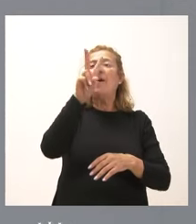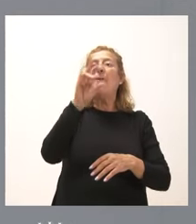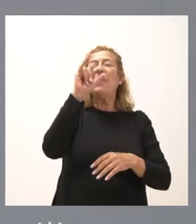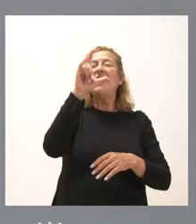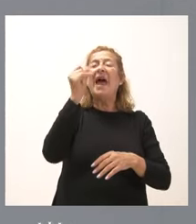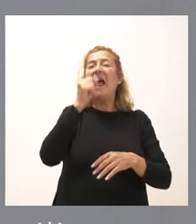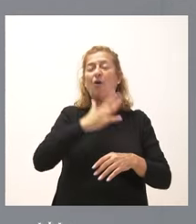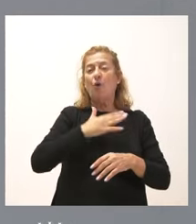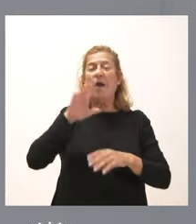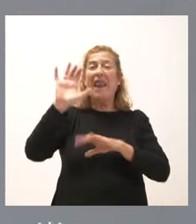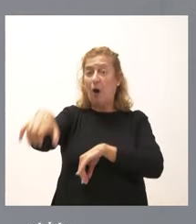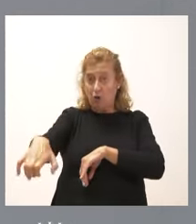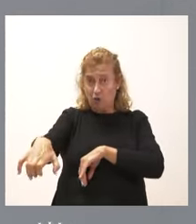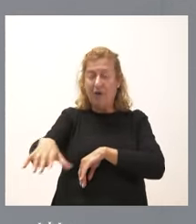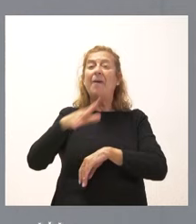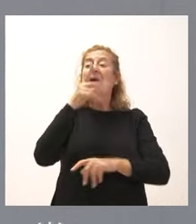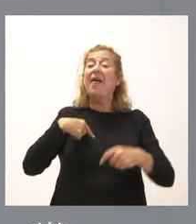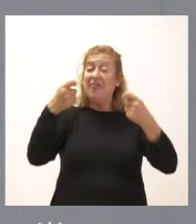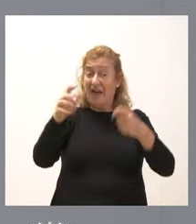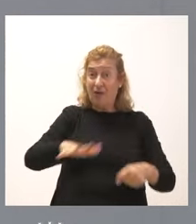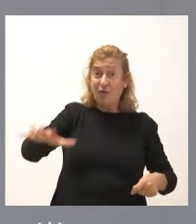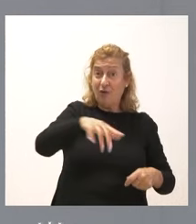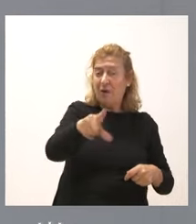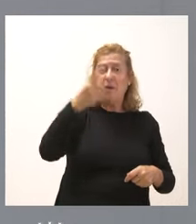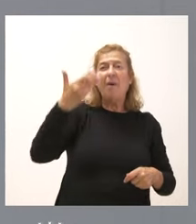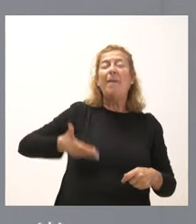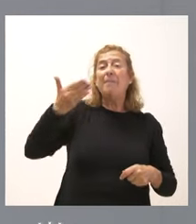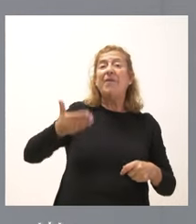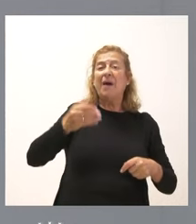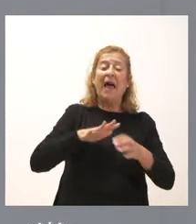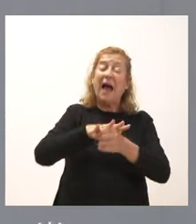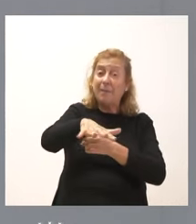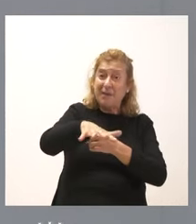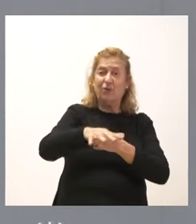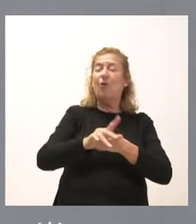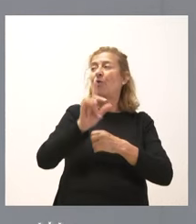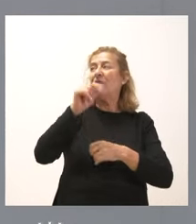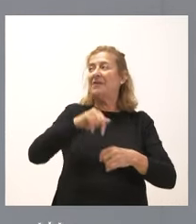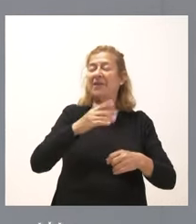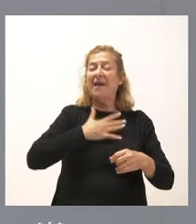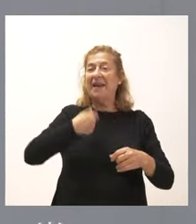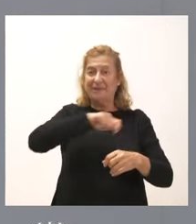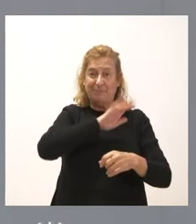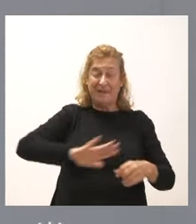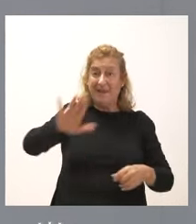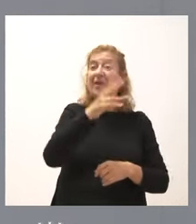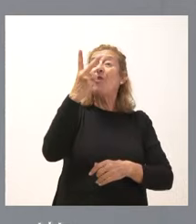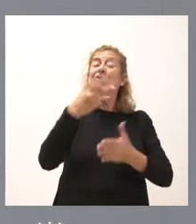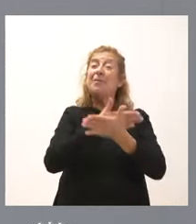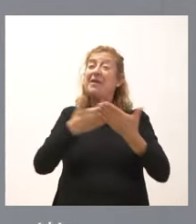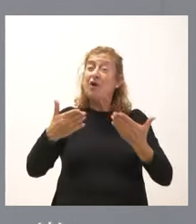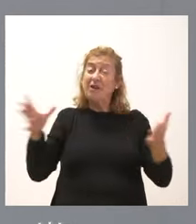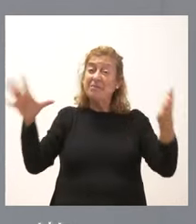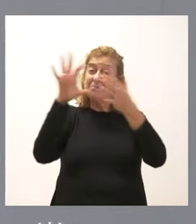León, lo que nos hace dotar a este polígono como uno de los principales en el ámbito del noroeste de la península ibérica. Estos dos millones se unen lo que ya venimos